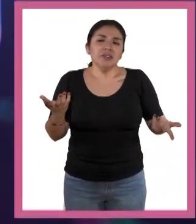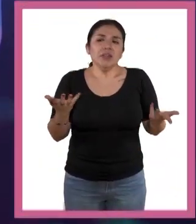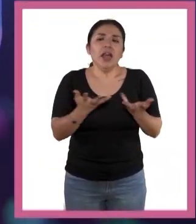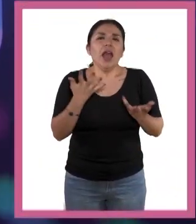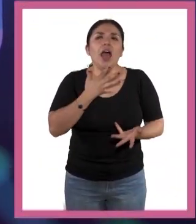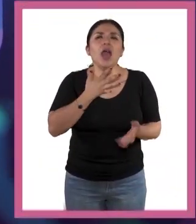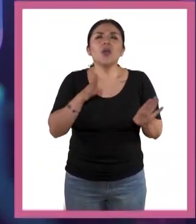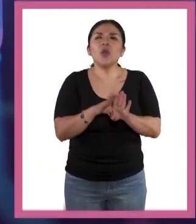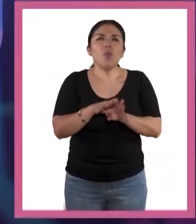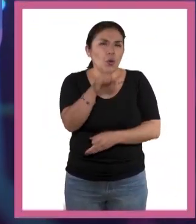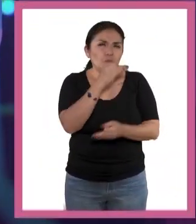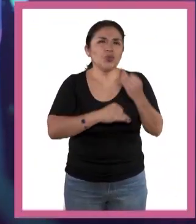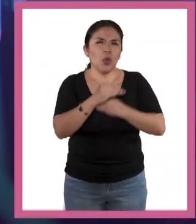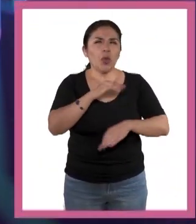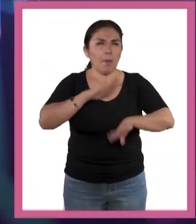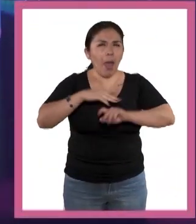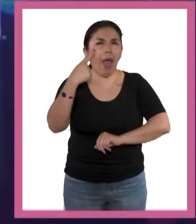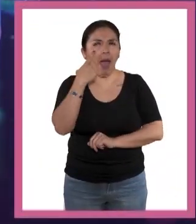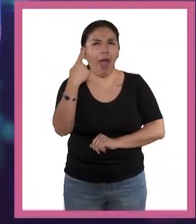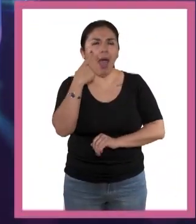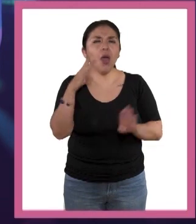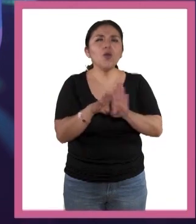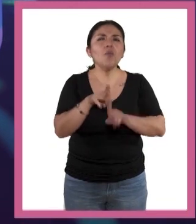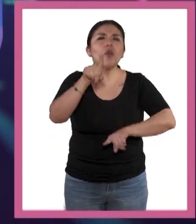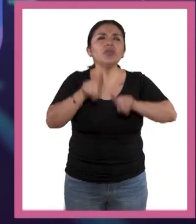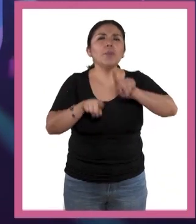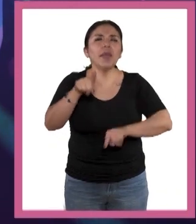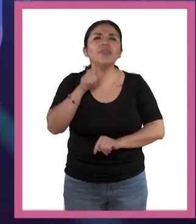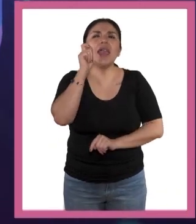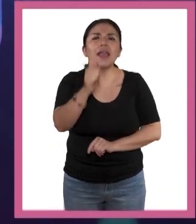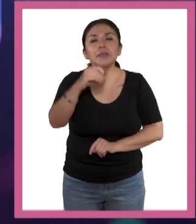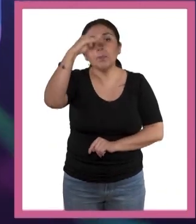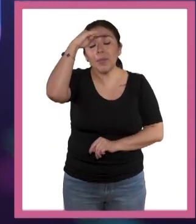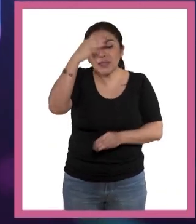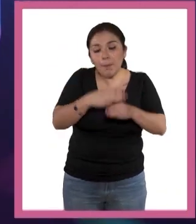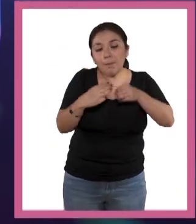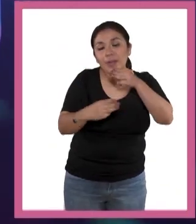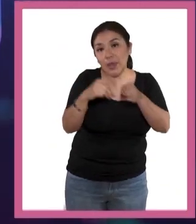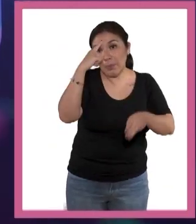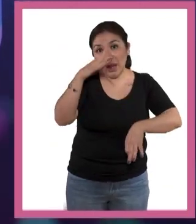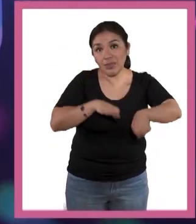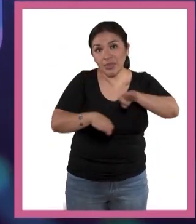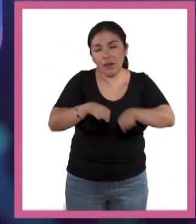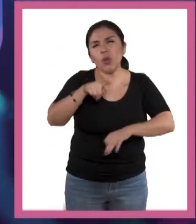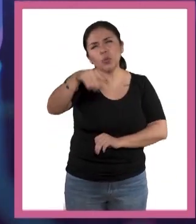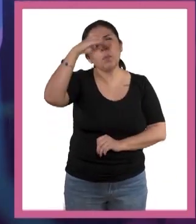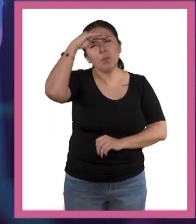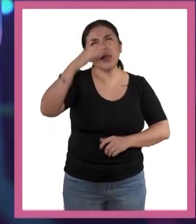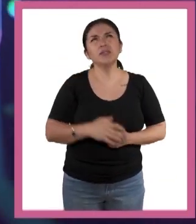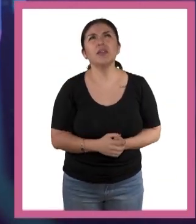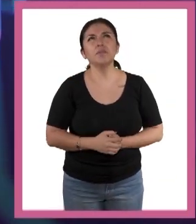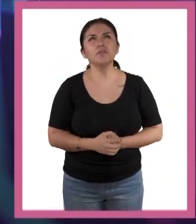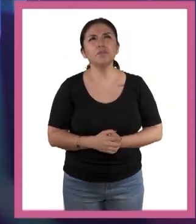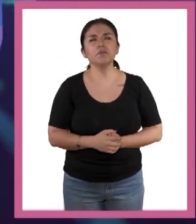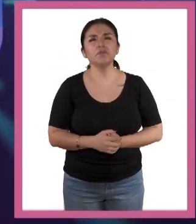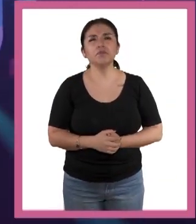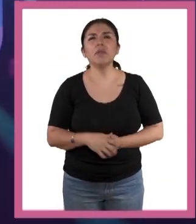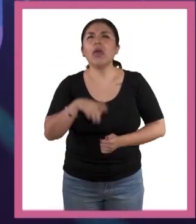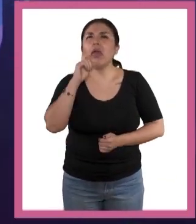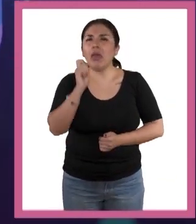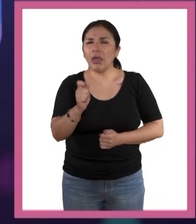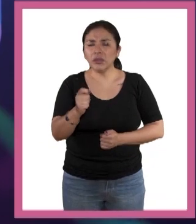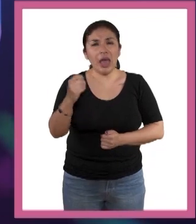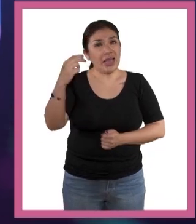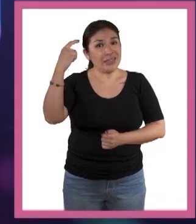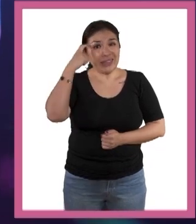Casi cualquier, casi todas. Depende de la definición de herramienta. Pensemos, un mixomisete no